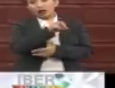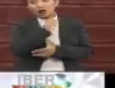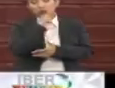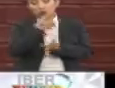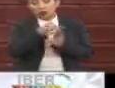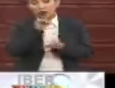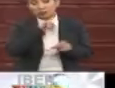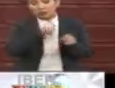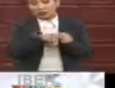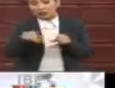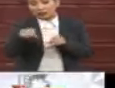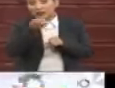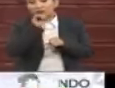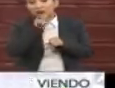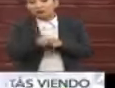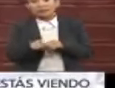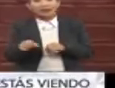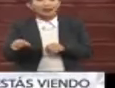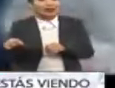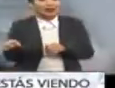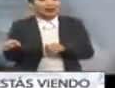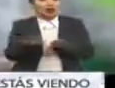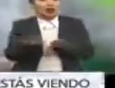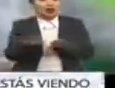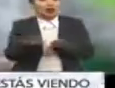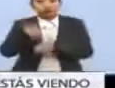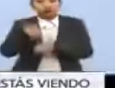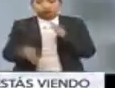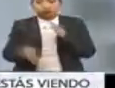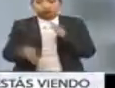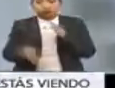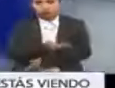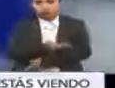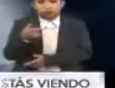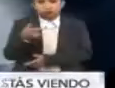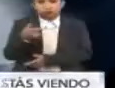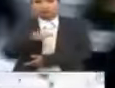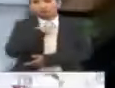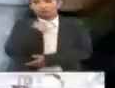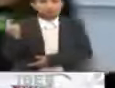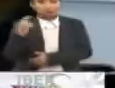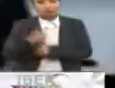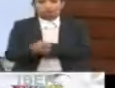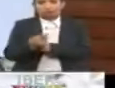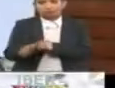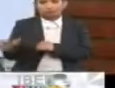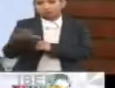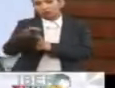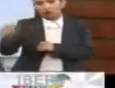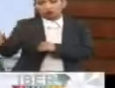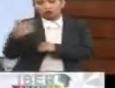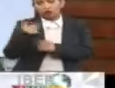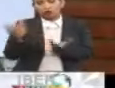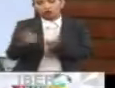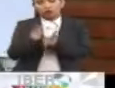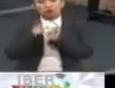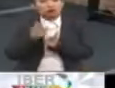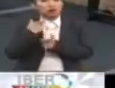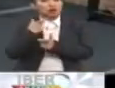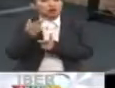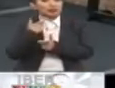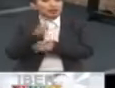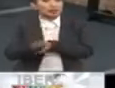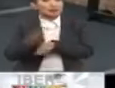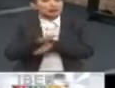expresivamente en Brasil, sino también la caída o el daño que se ha hecho a los estancidos de la política tradicional